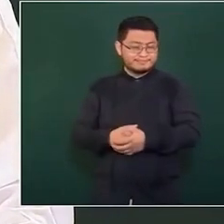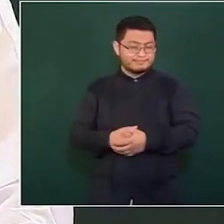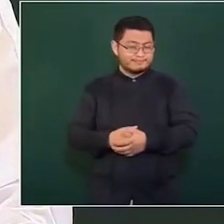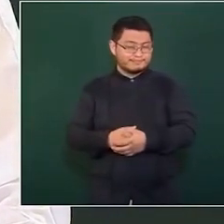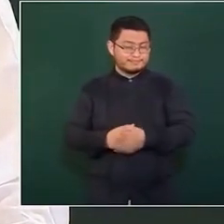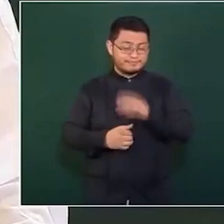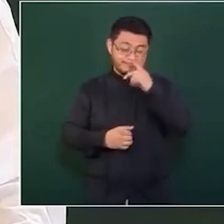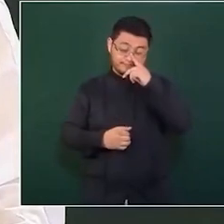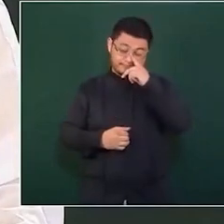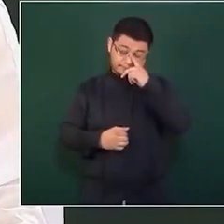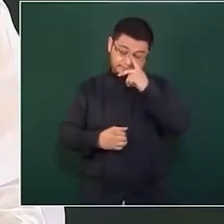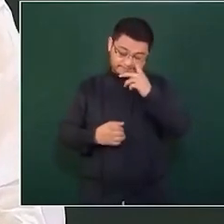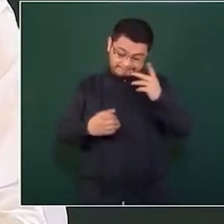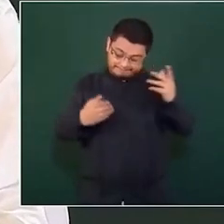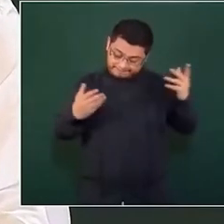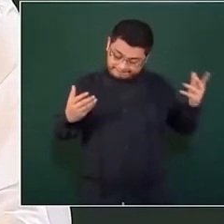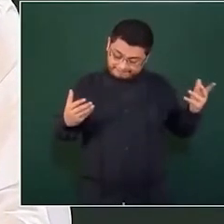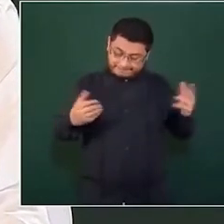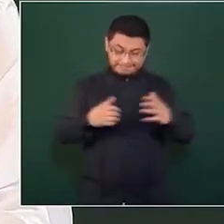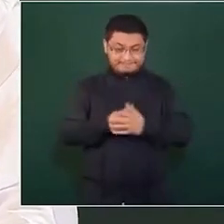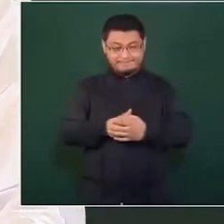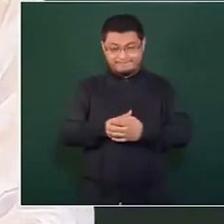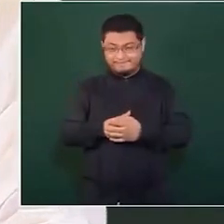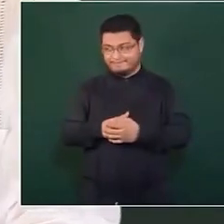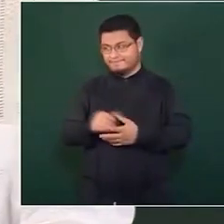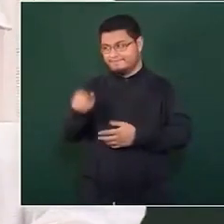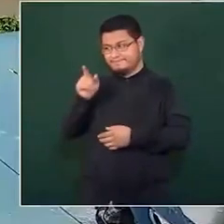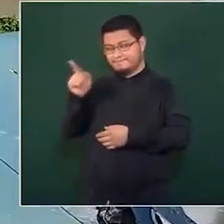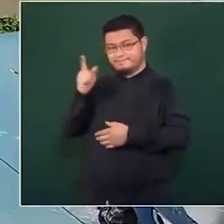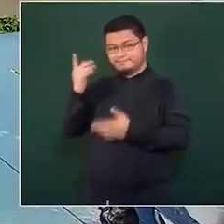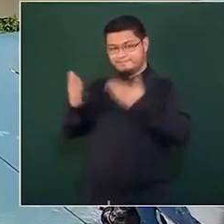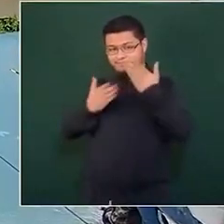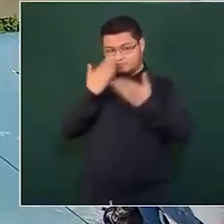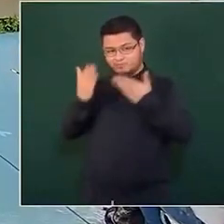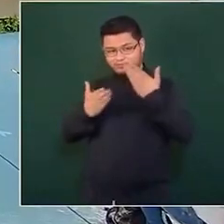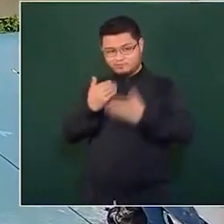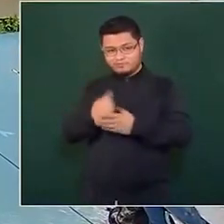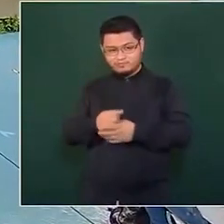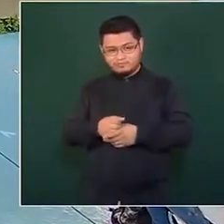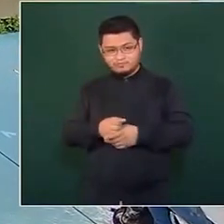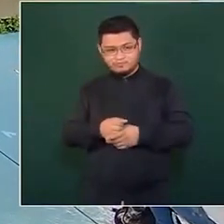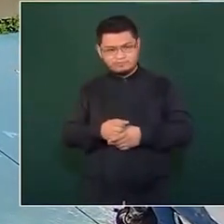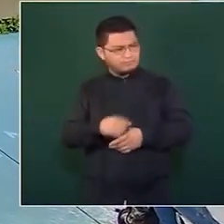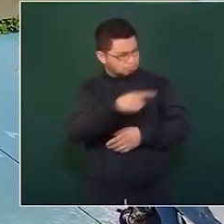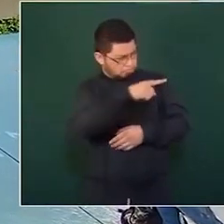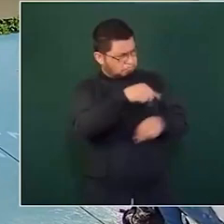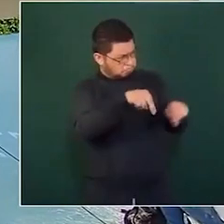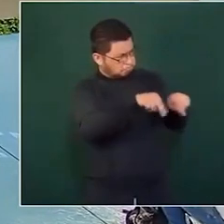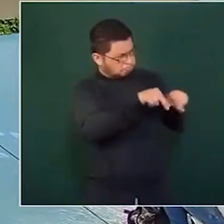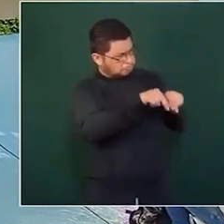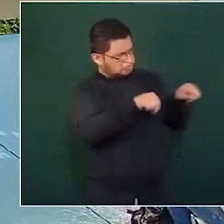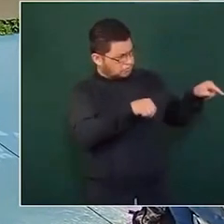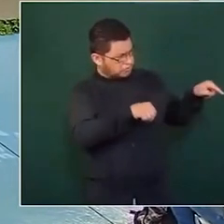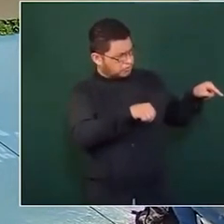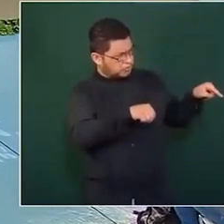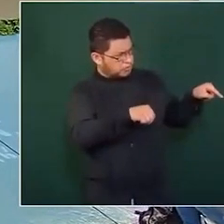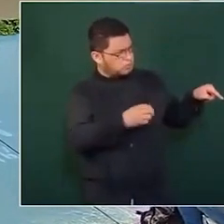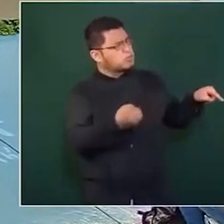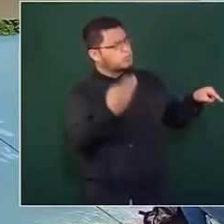claro que los que están estudiando, tu nieto, ¿no? ¿Cuántos años tiene?